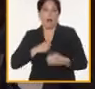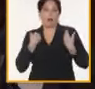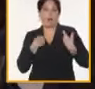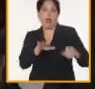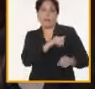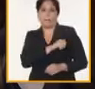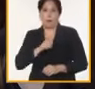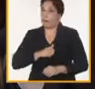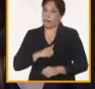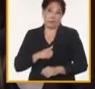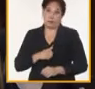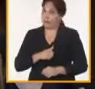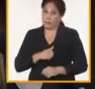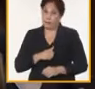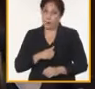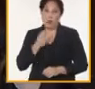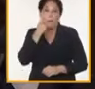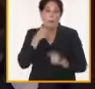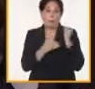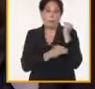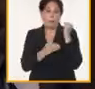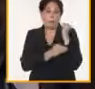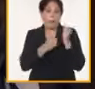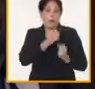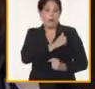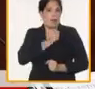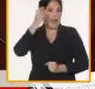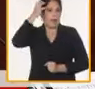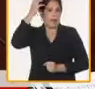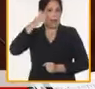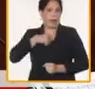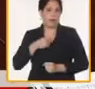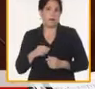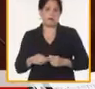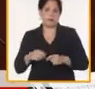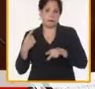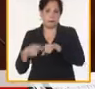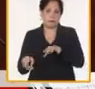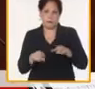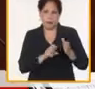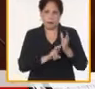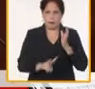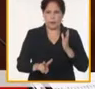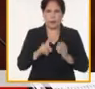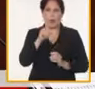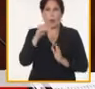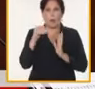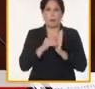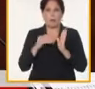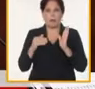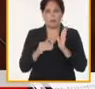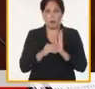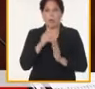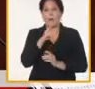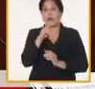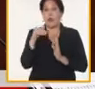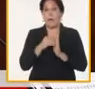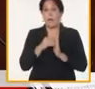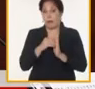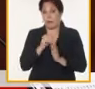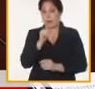y nosotros tenemos que darle una mayor fortaleza al sector estatal nosotros tenemos una provincia de 1.022.000 habitantes